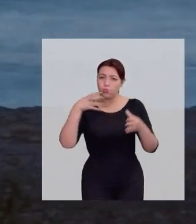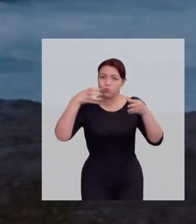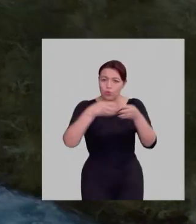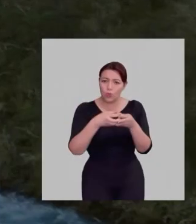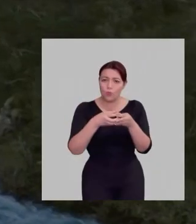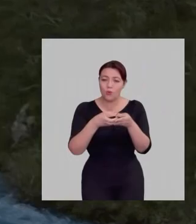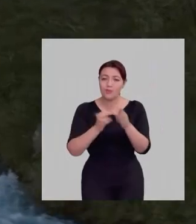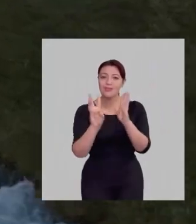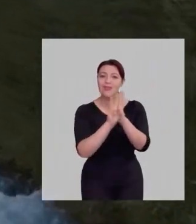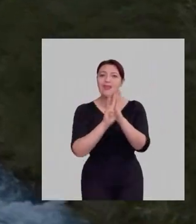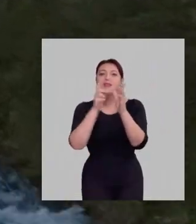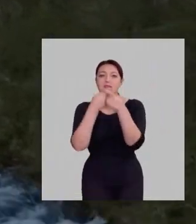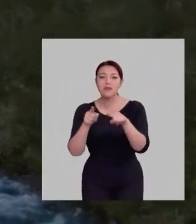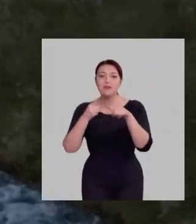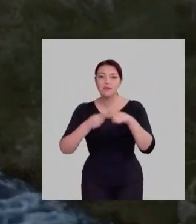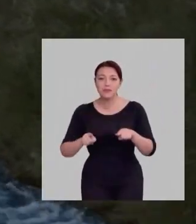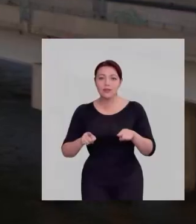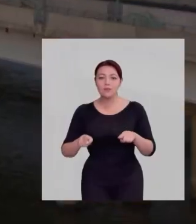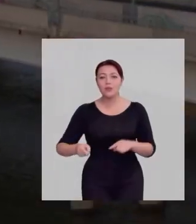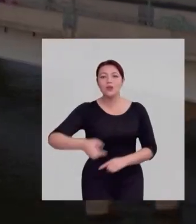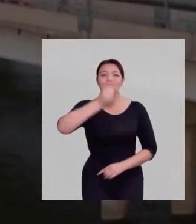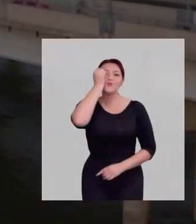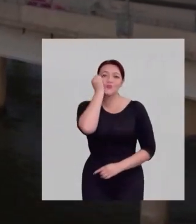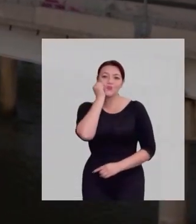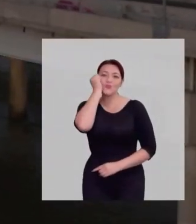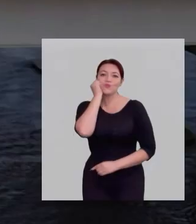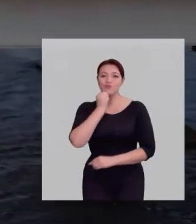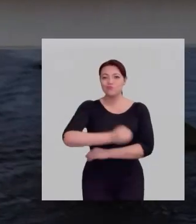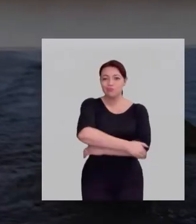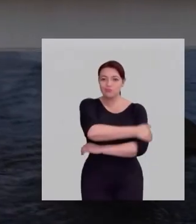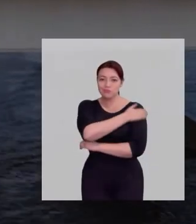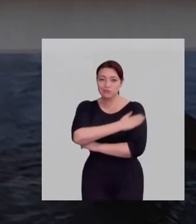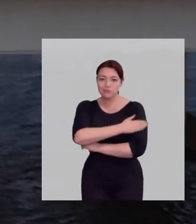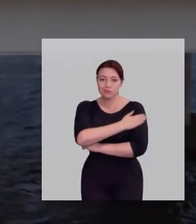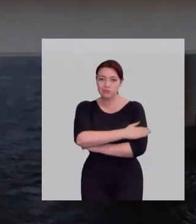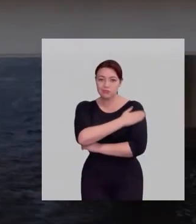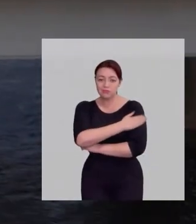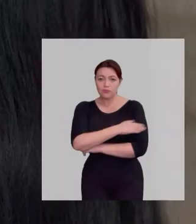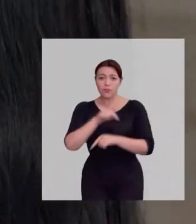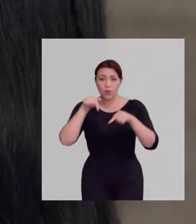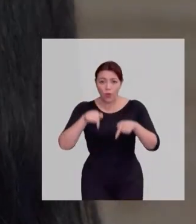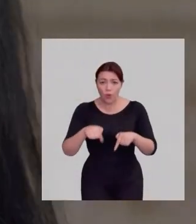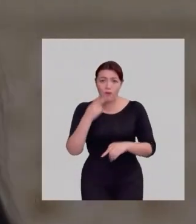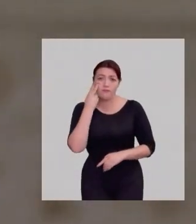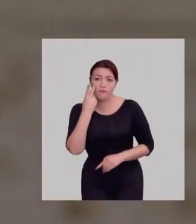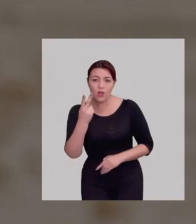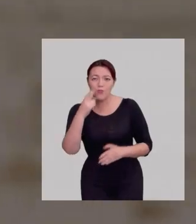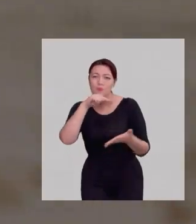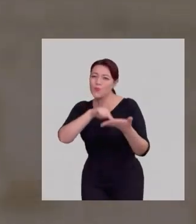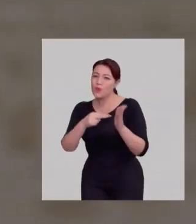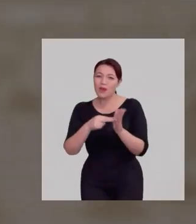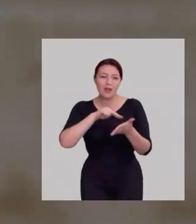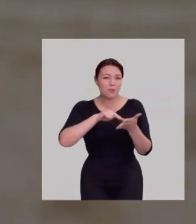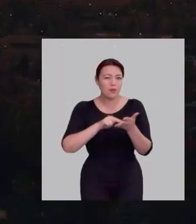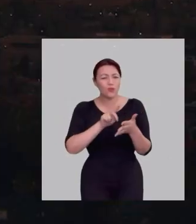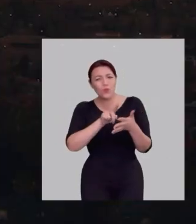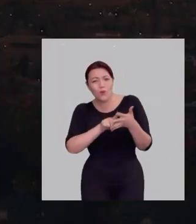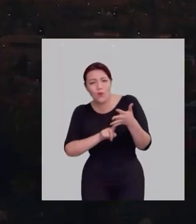grupo de identidades muy diversas, pero que se quieren. Pero hoy veo amenazado todo eso.